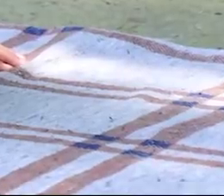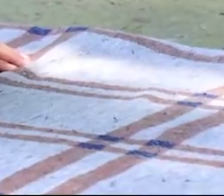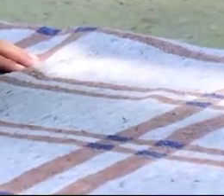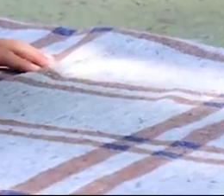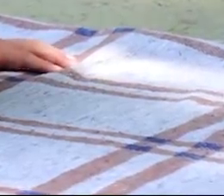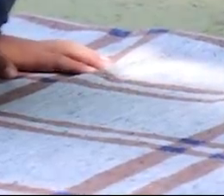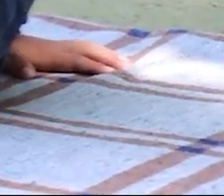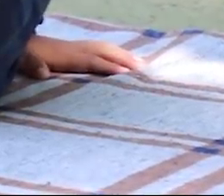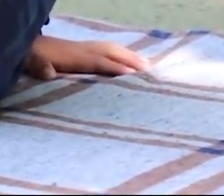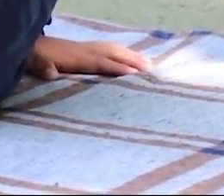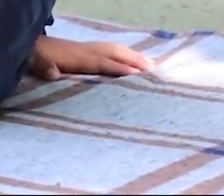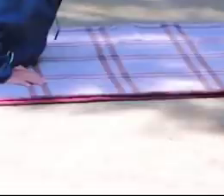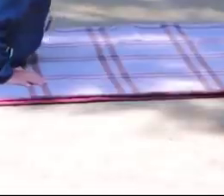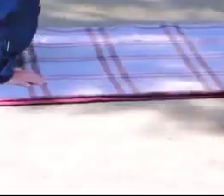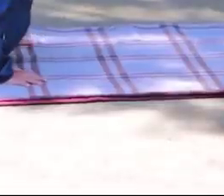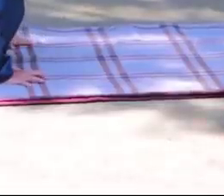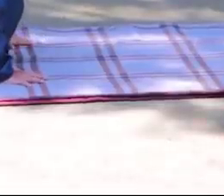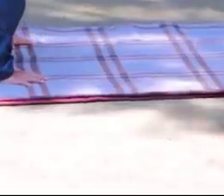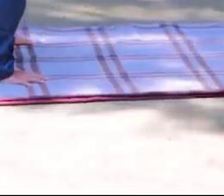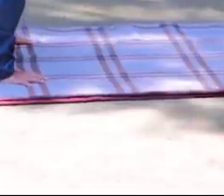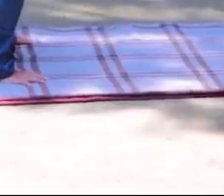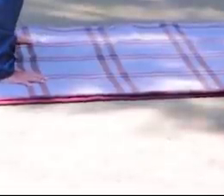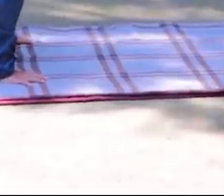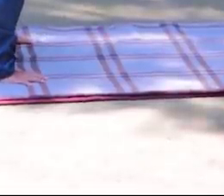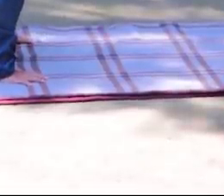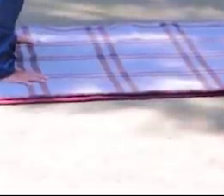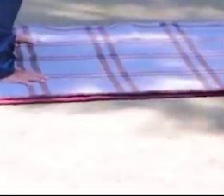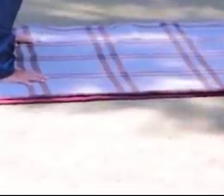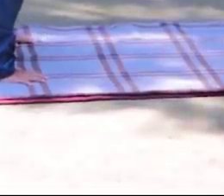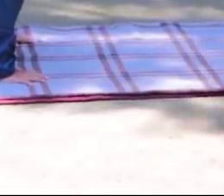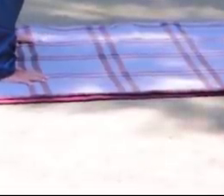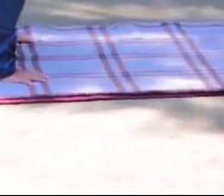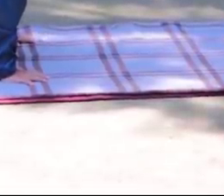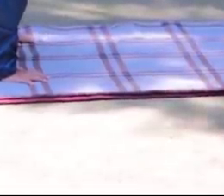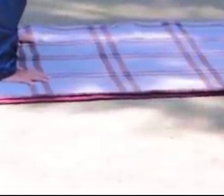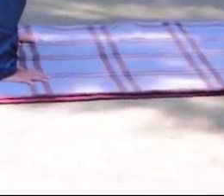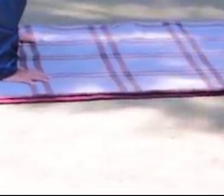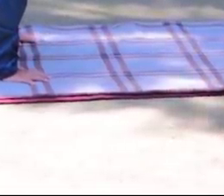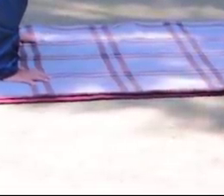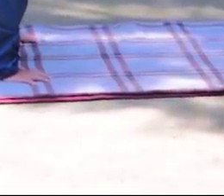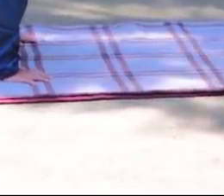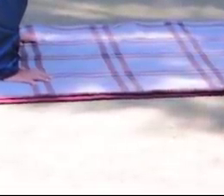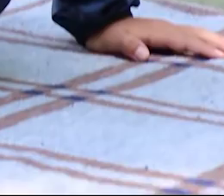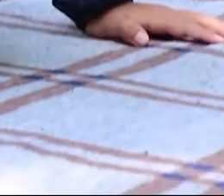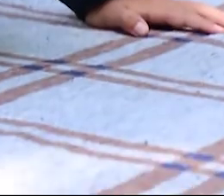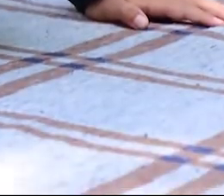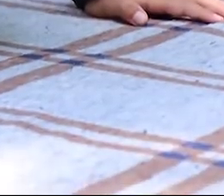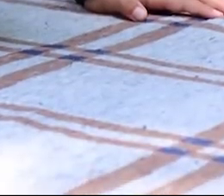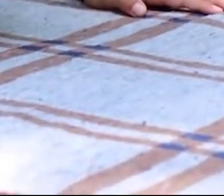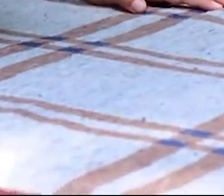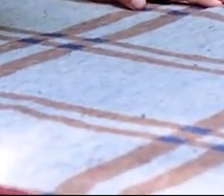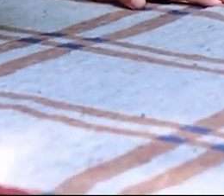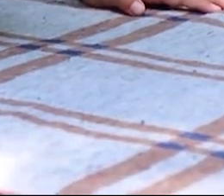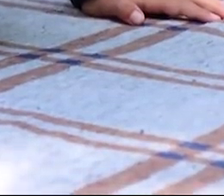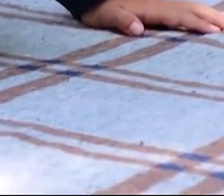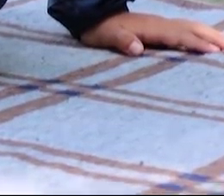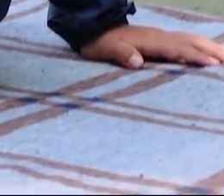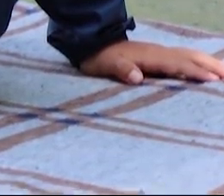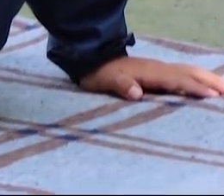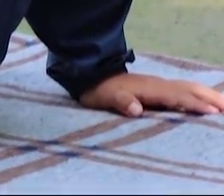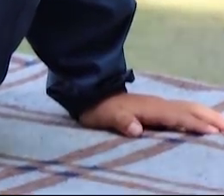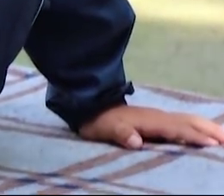Mantenemos extendidos los brazos. Ahí sostenido. 10 segundos. Respira. Respira.